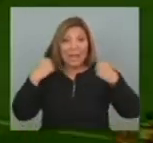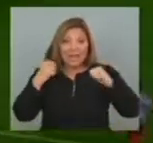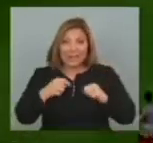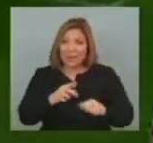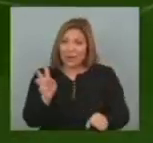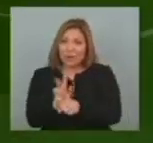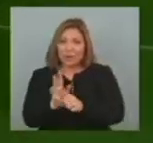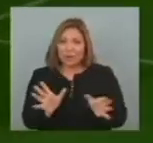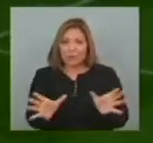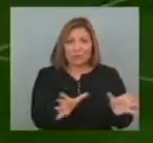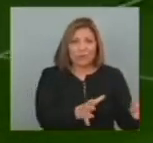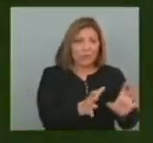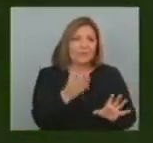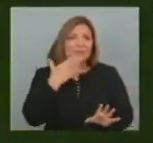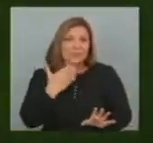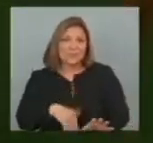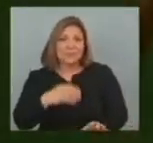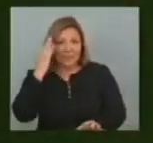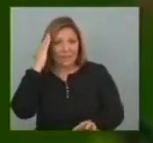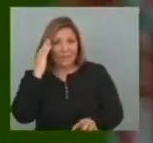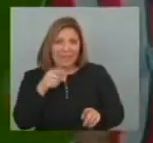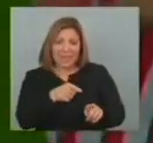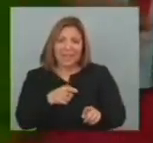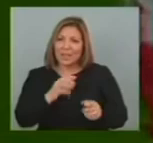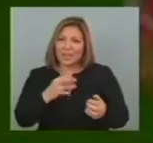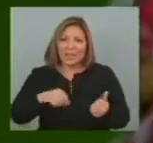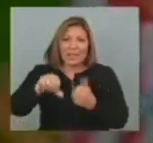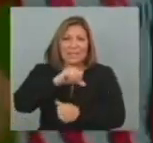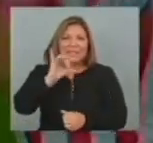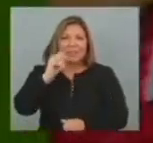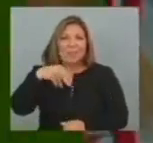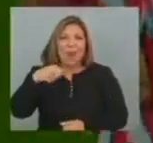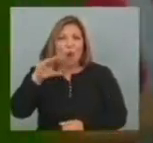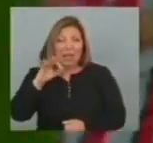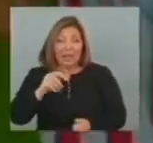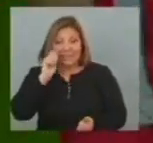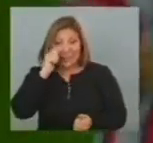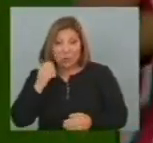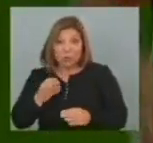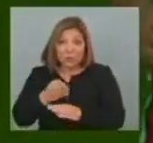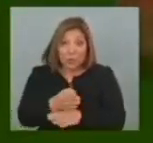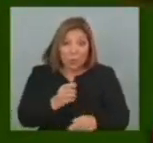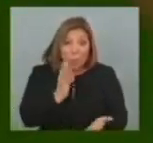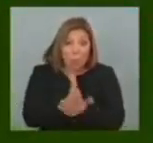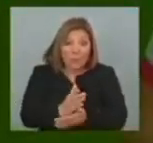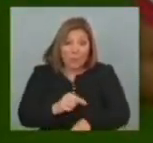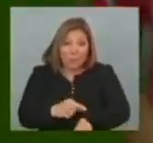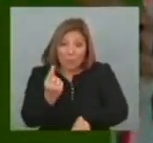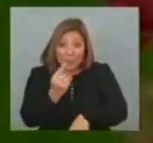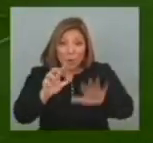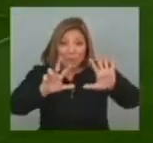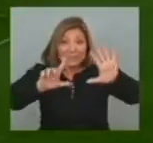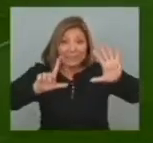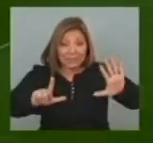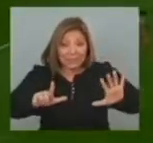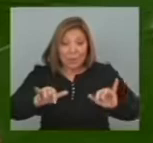tenía controlado Y entendido Un cambio cantado Del Cholo Simeone Entró el Cebolla Para jugar Los últimos minutos A los 87 La